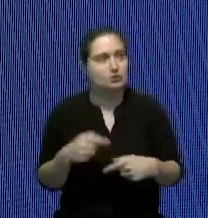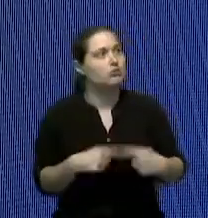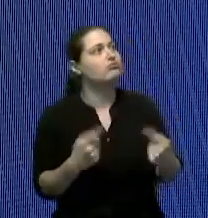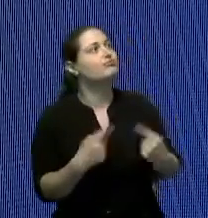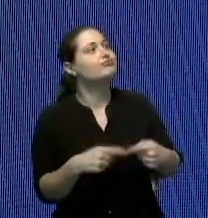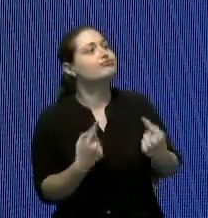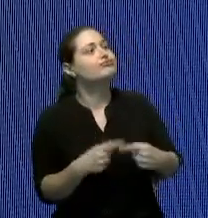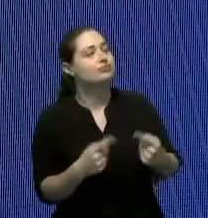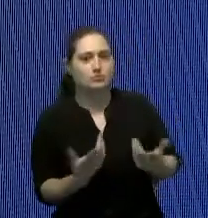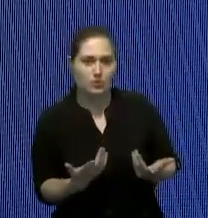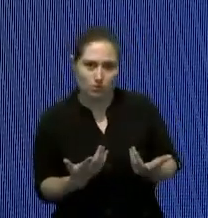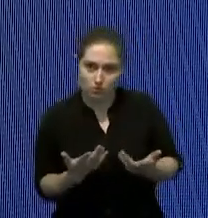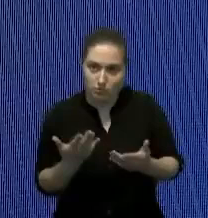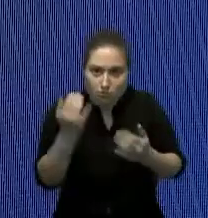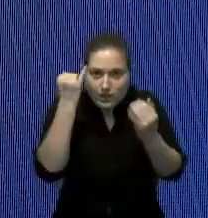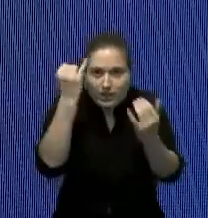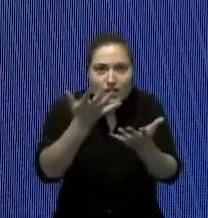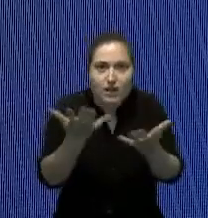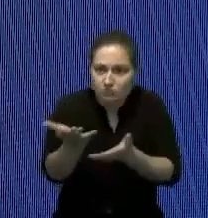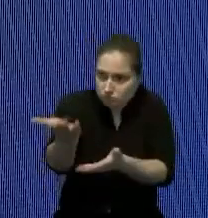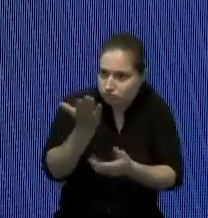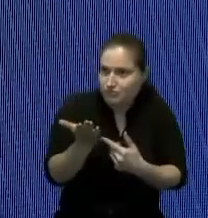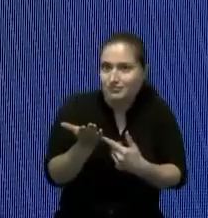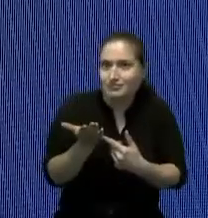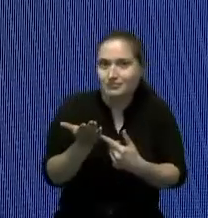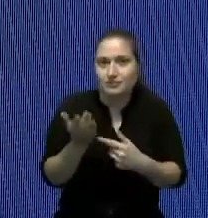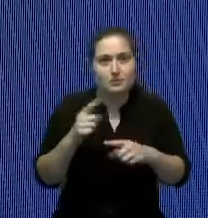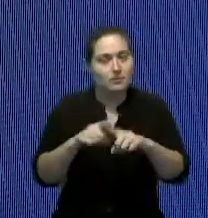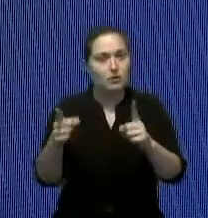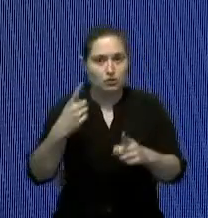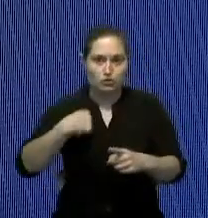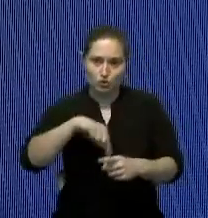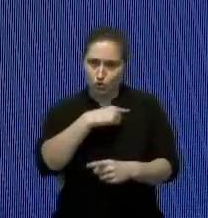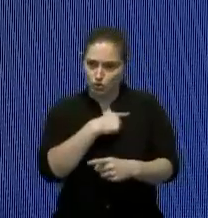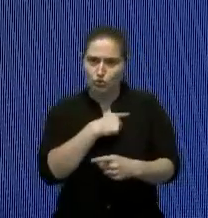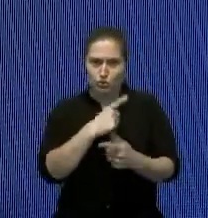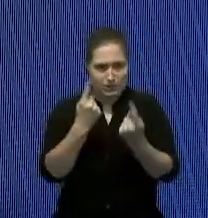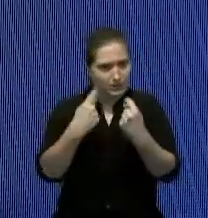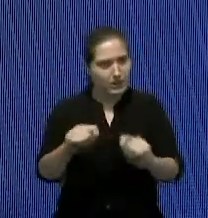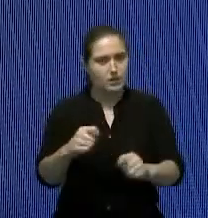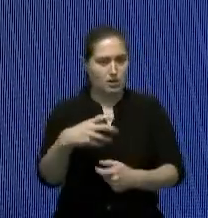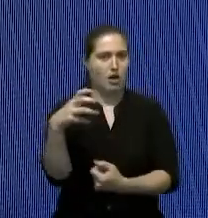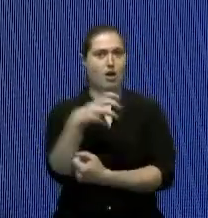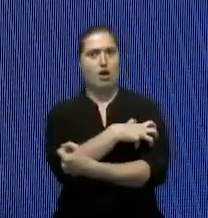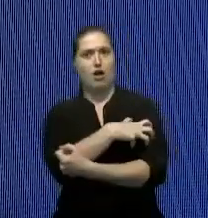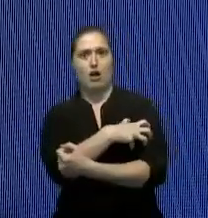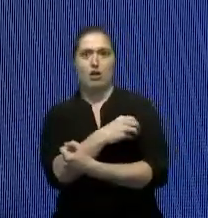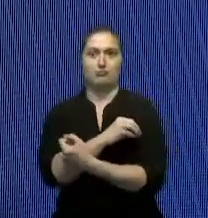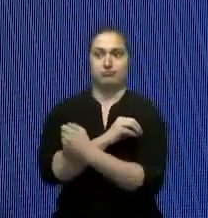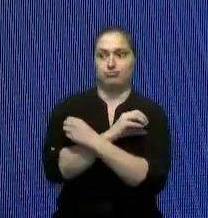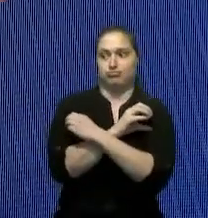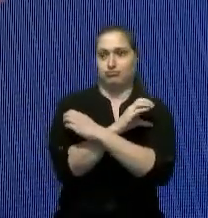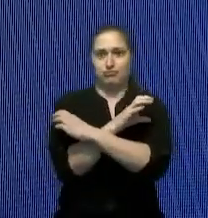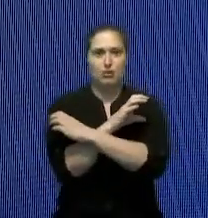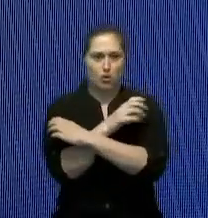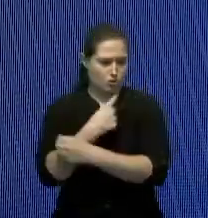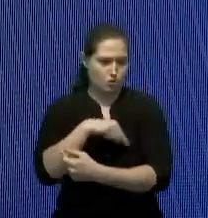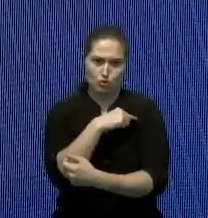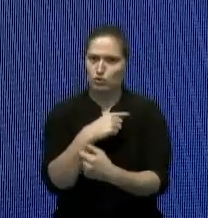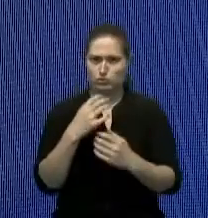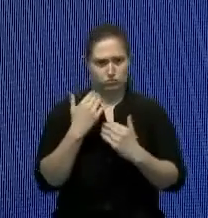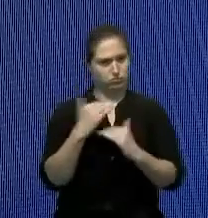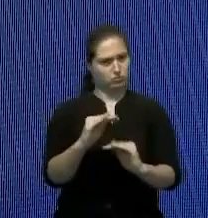incluso nos estamos limitando nuestro poder yo no entiendo porque eso no debería de ser algo de unidad nacional